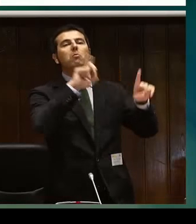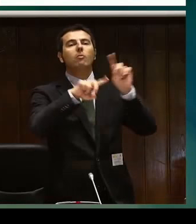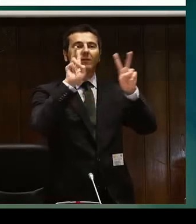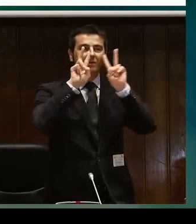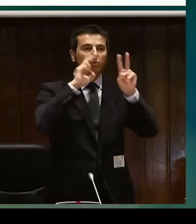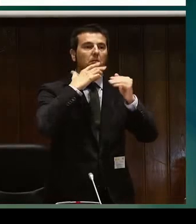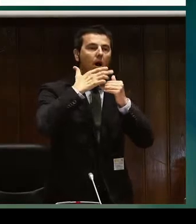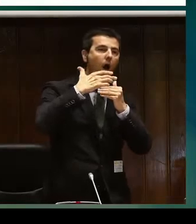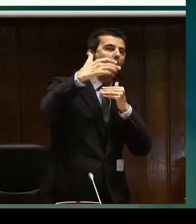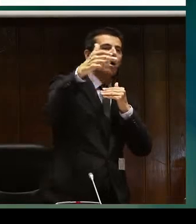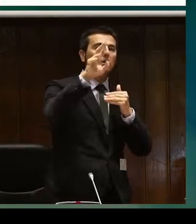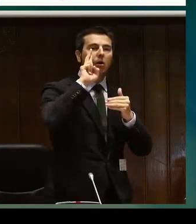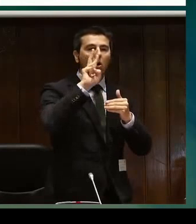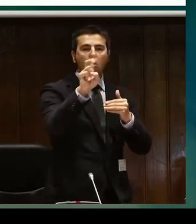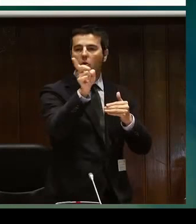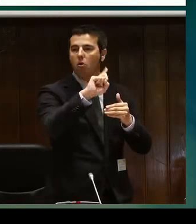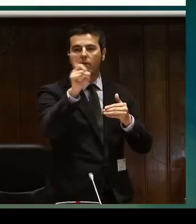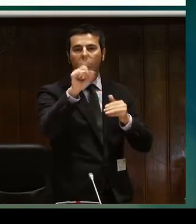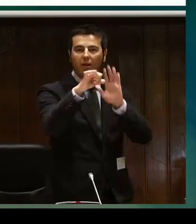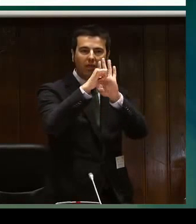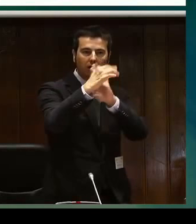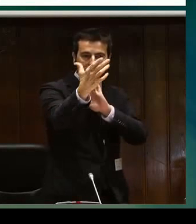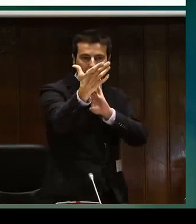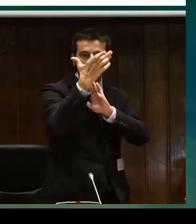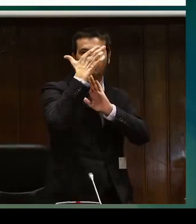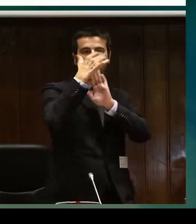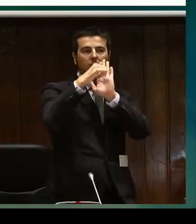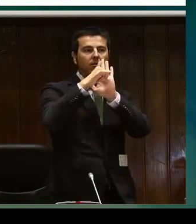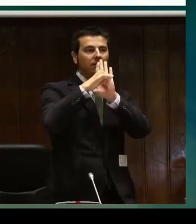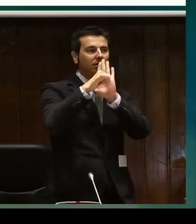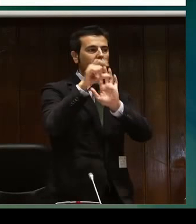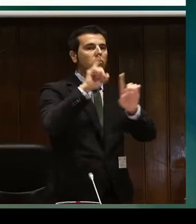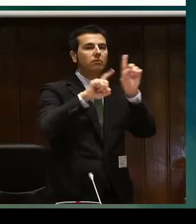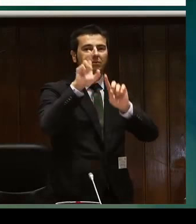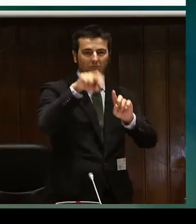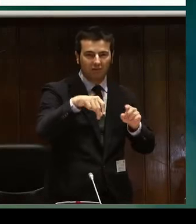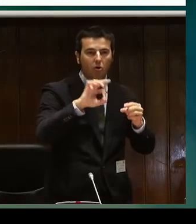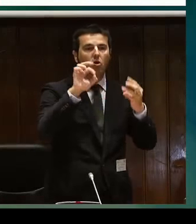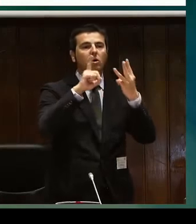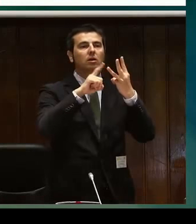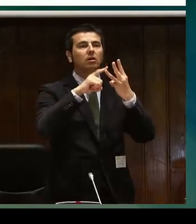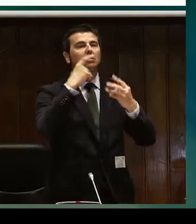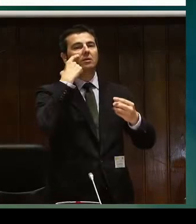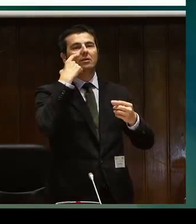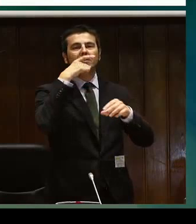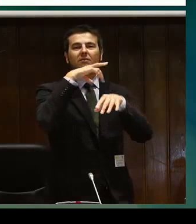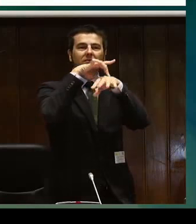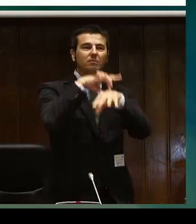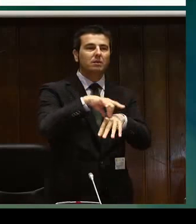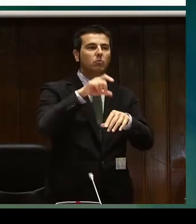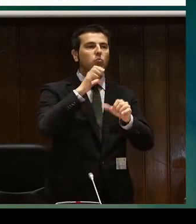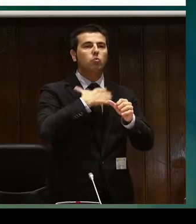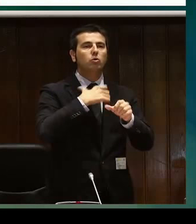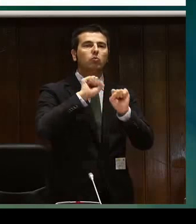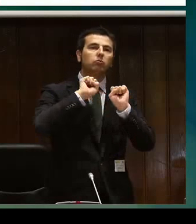La mayoría tienen síndrome de Usher, pero también hay otro tipo de pérdidas visuales, como personas que tienen problemas para ver de